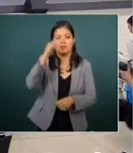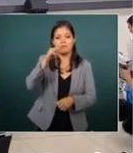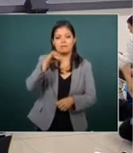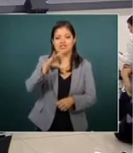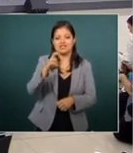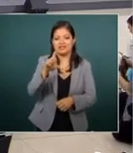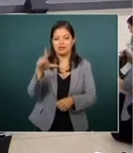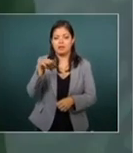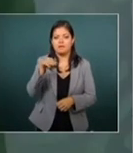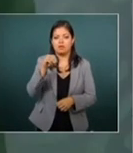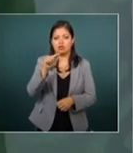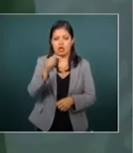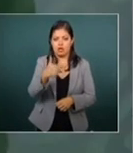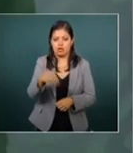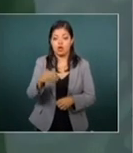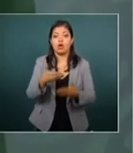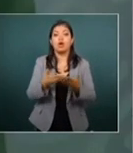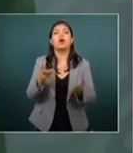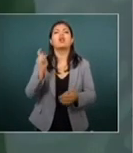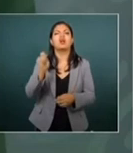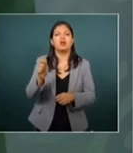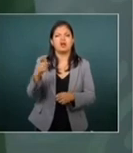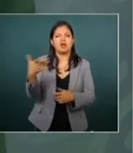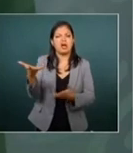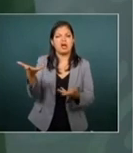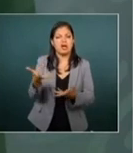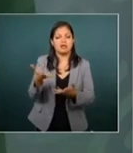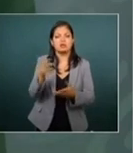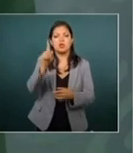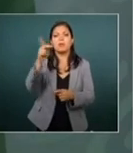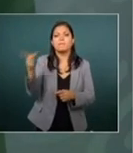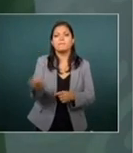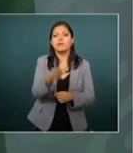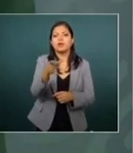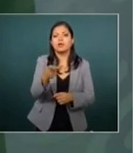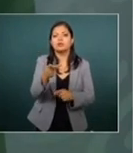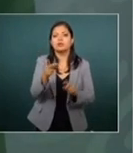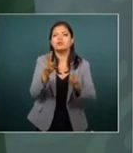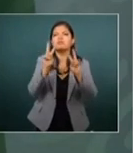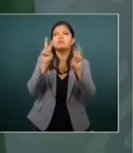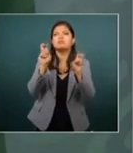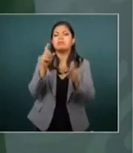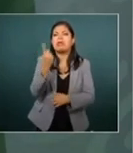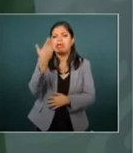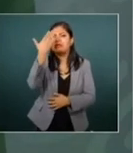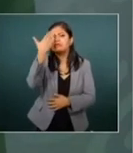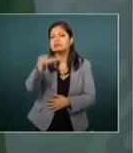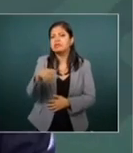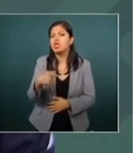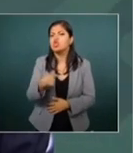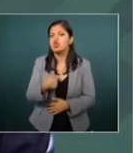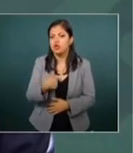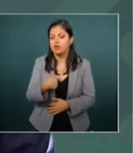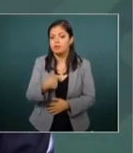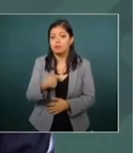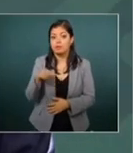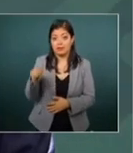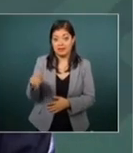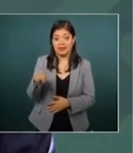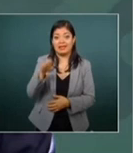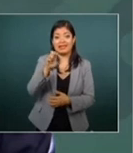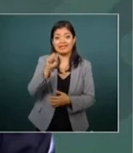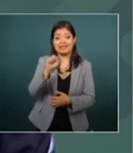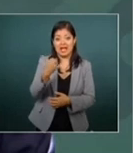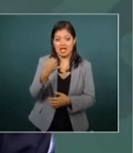Montaigne, cuya obra se construyó a partir de una pregunta básica, qué sé yo. En los ensayos, libro que François